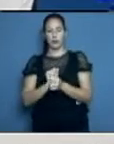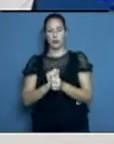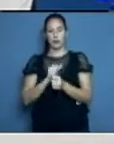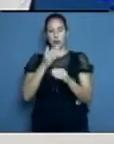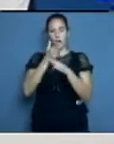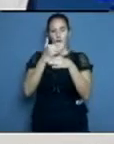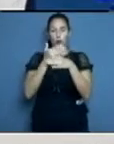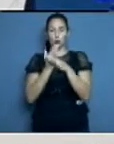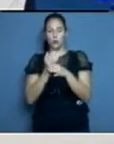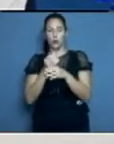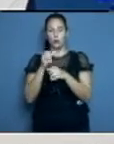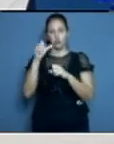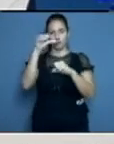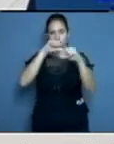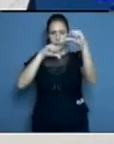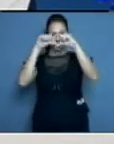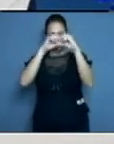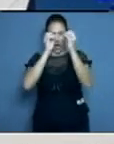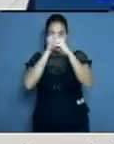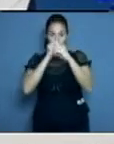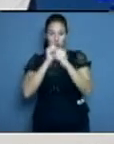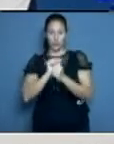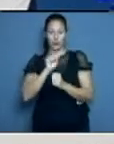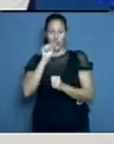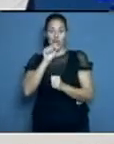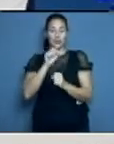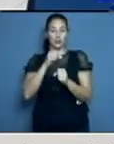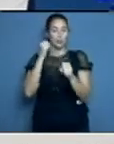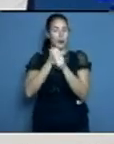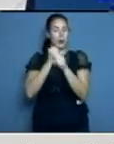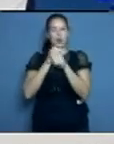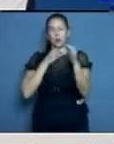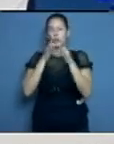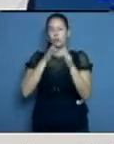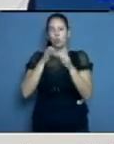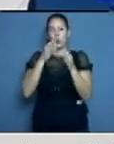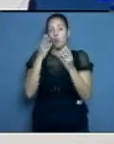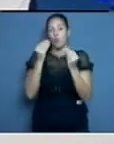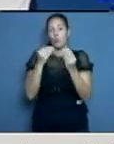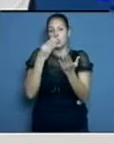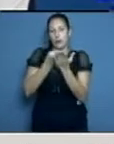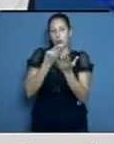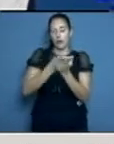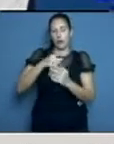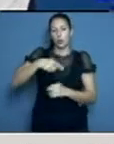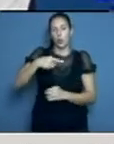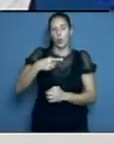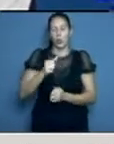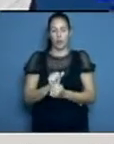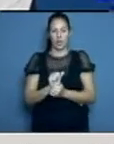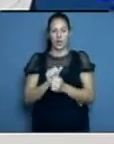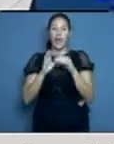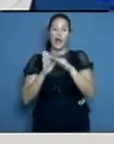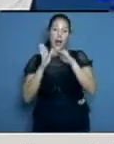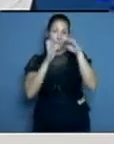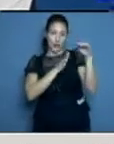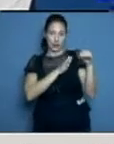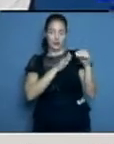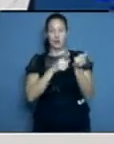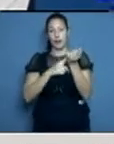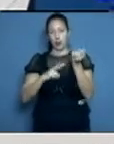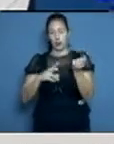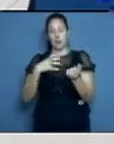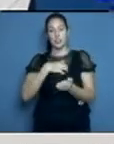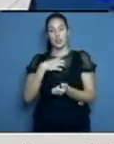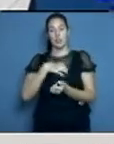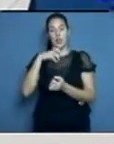muestras en ocasión. ya hoy nuestra provincia incorporó dos laboratorios SUMA que ya procesan muestras,